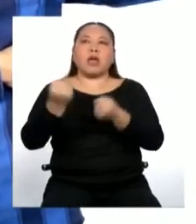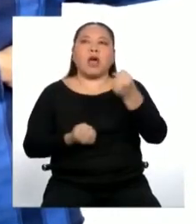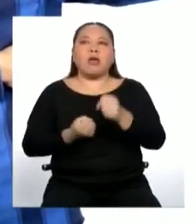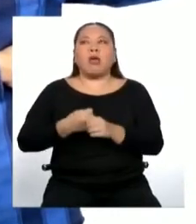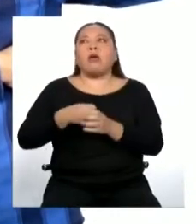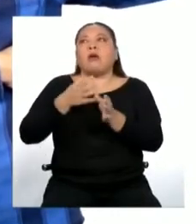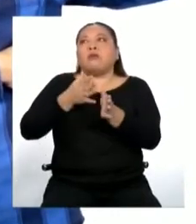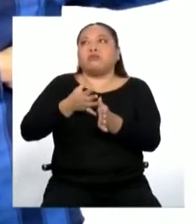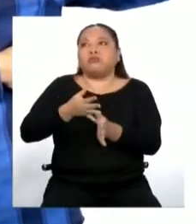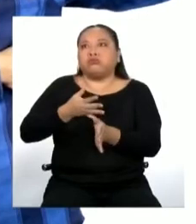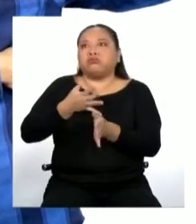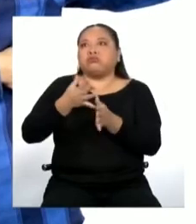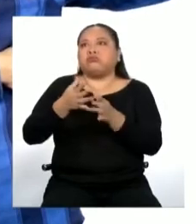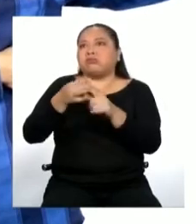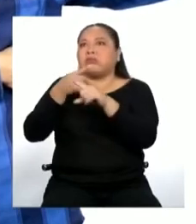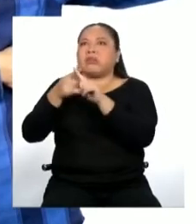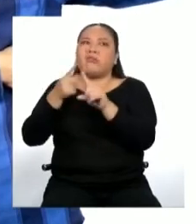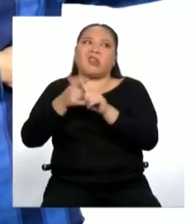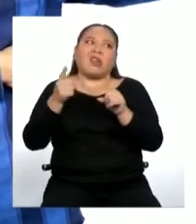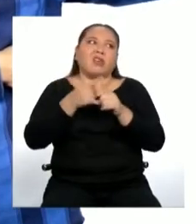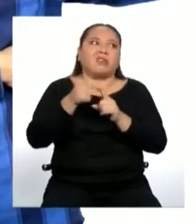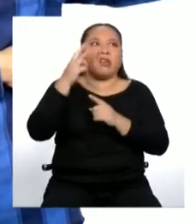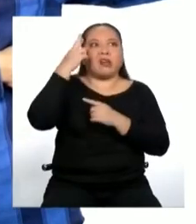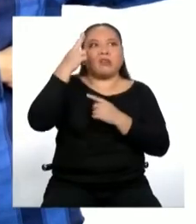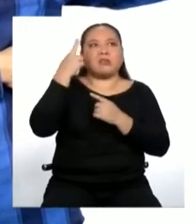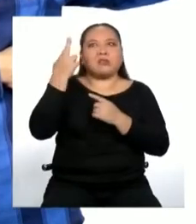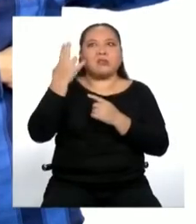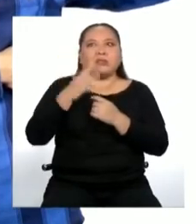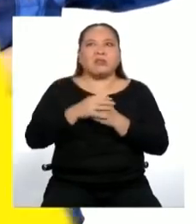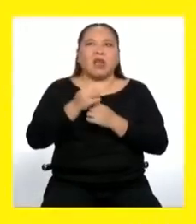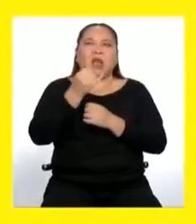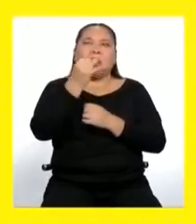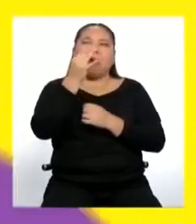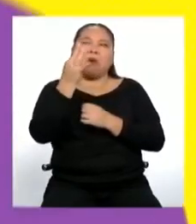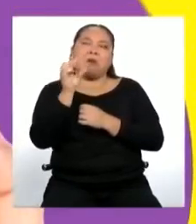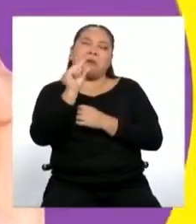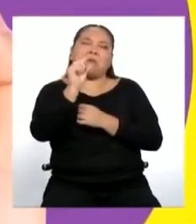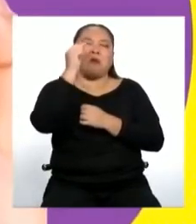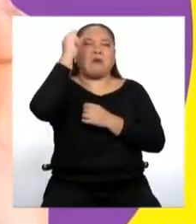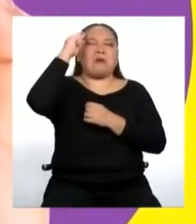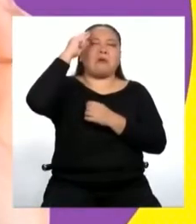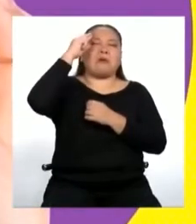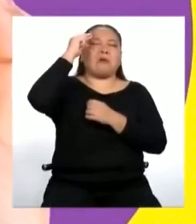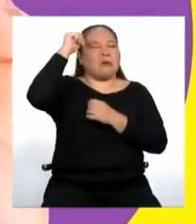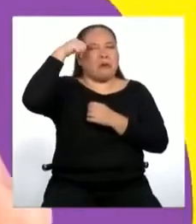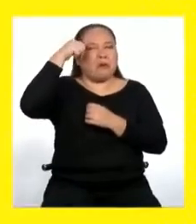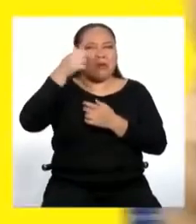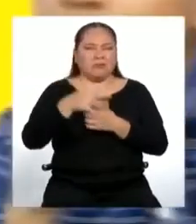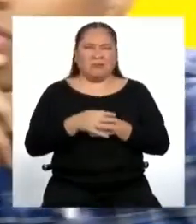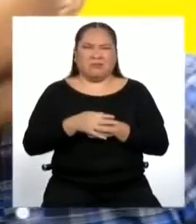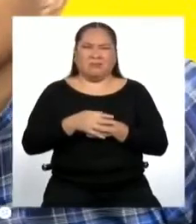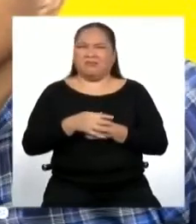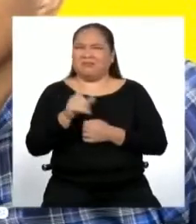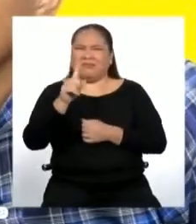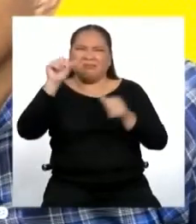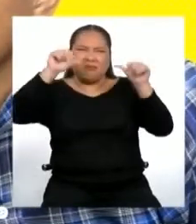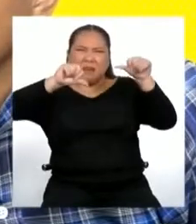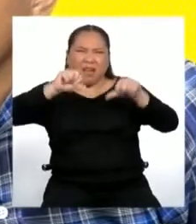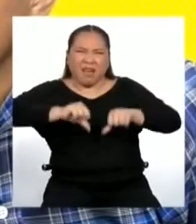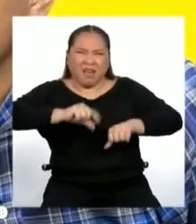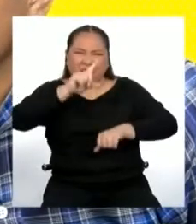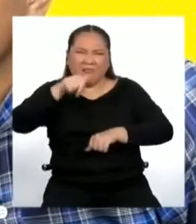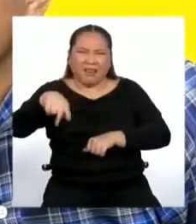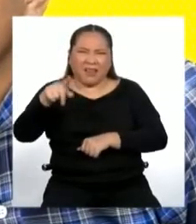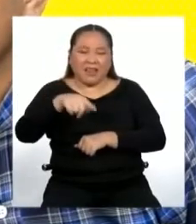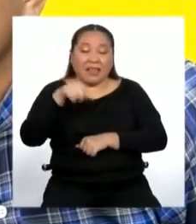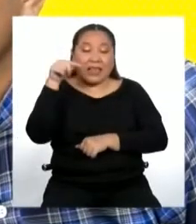por una y varias razones y a veces un poco recordaba. Imagínate, ¡qué roche! Recuerda que un buen texto se deja